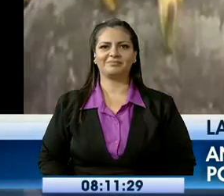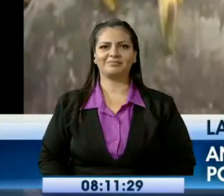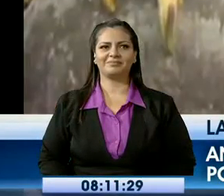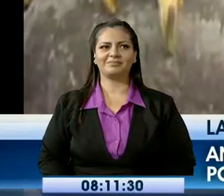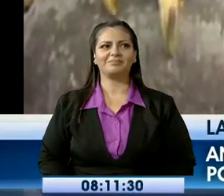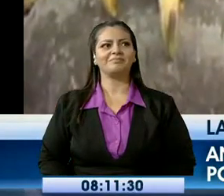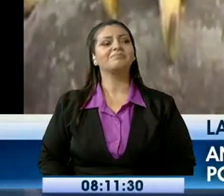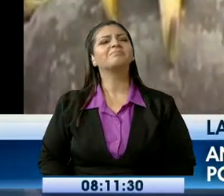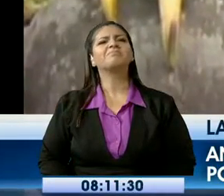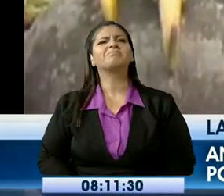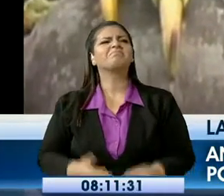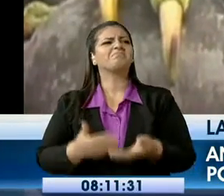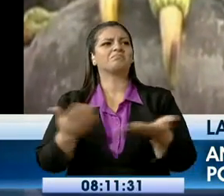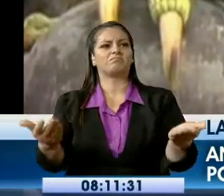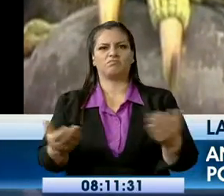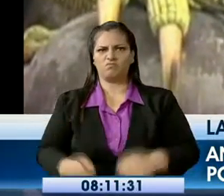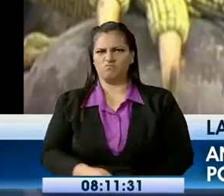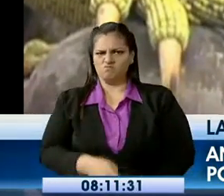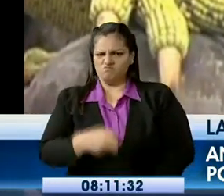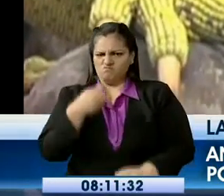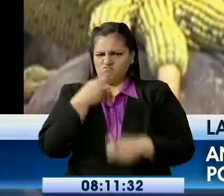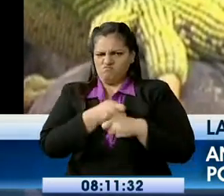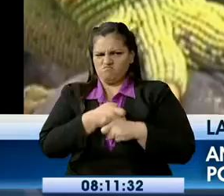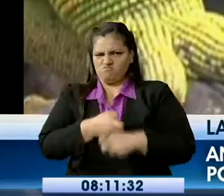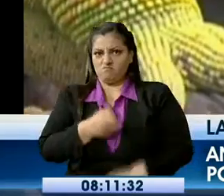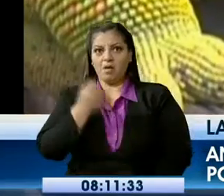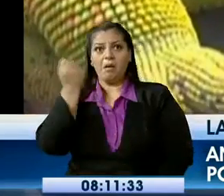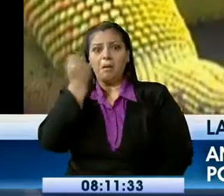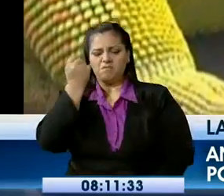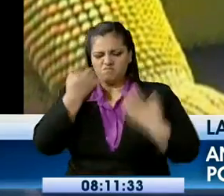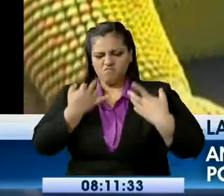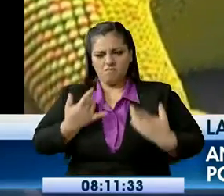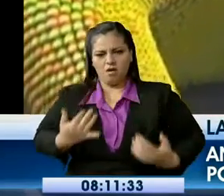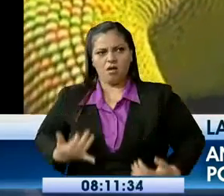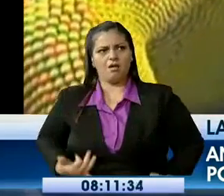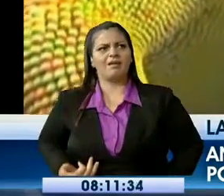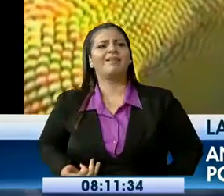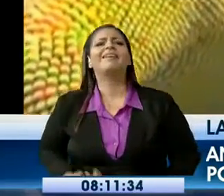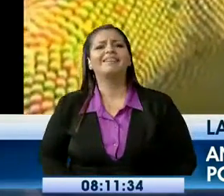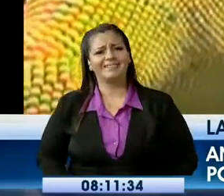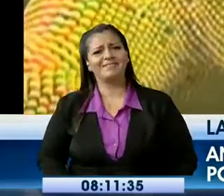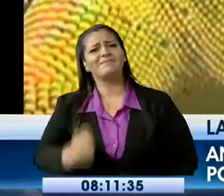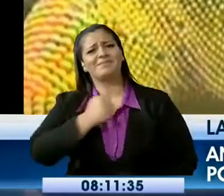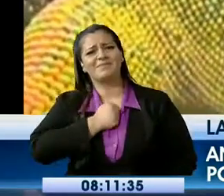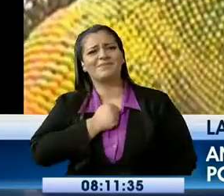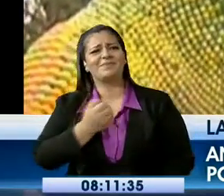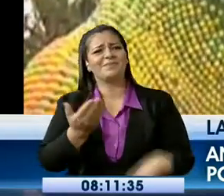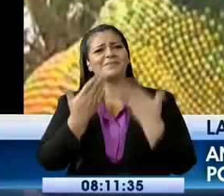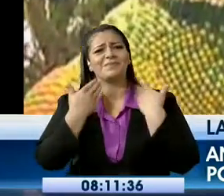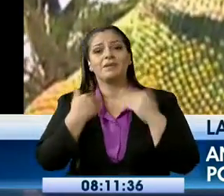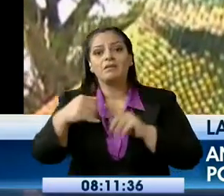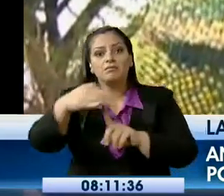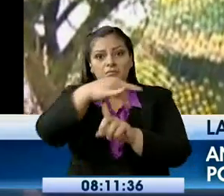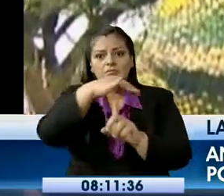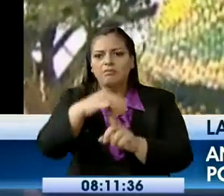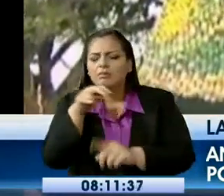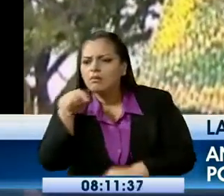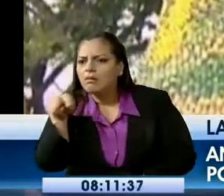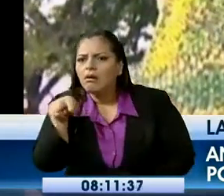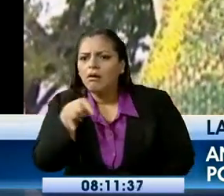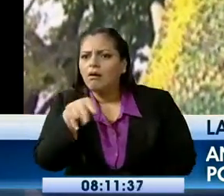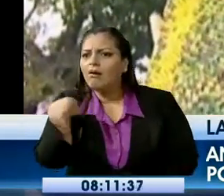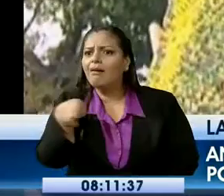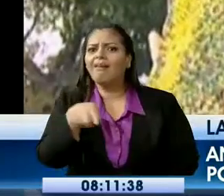Este reptil de aspecto rudo y color verde vive en muchos parques de la ciudad y es un atractivo para los turistas extranjeros.